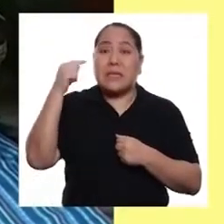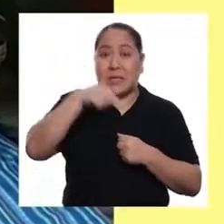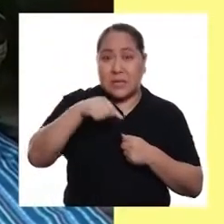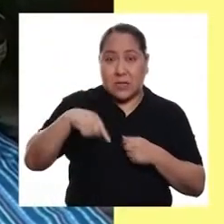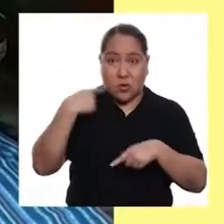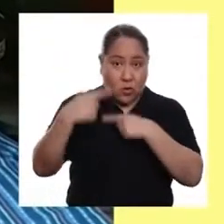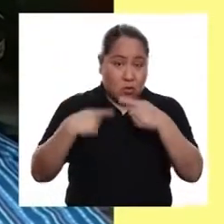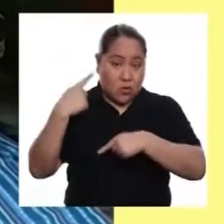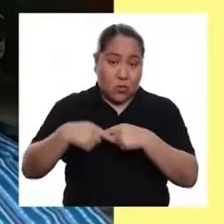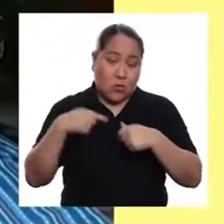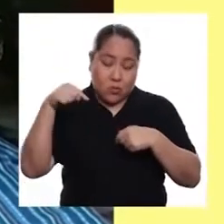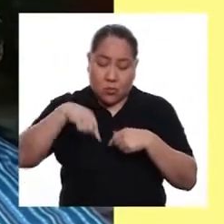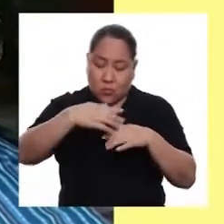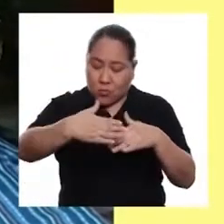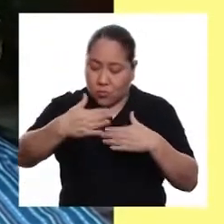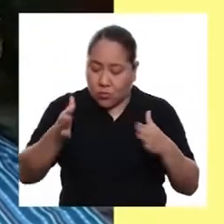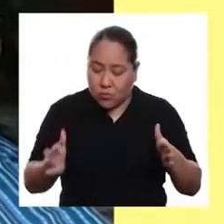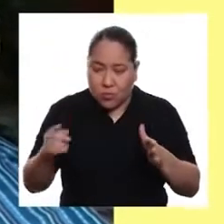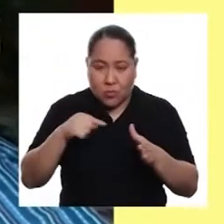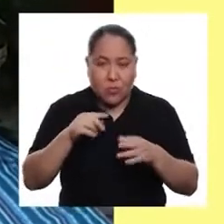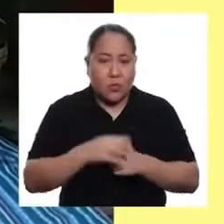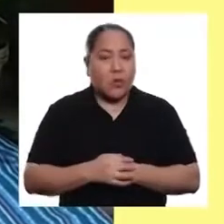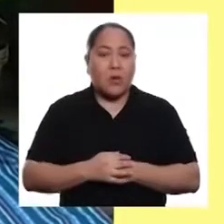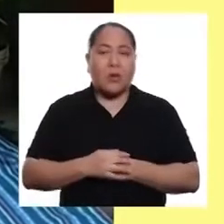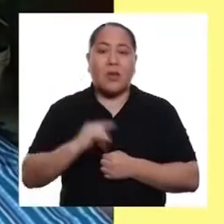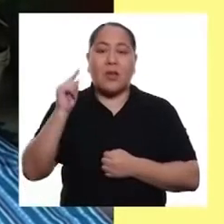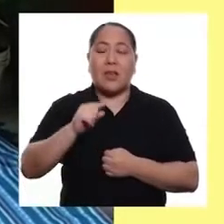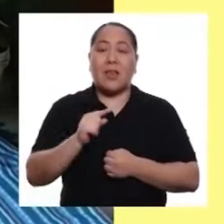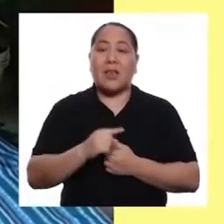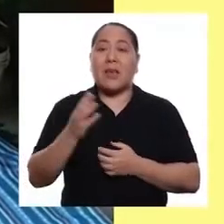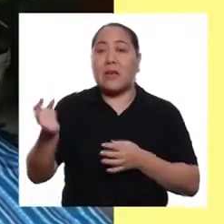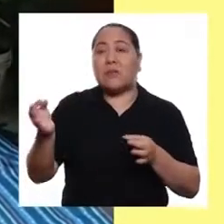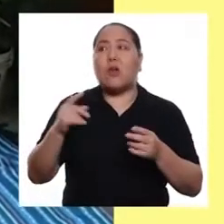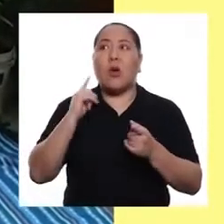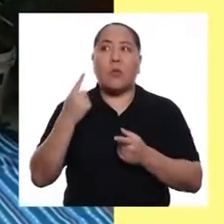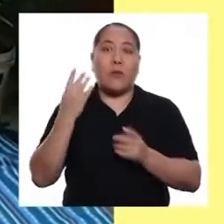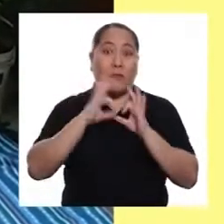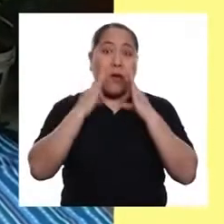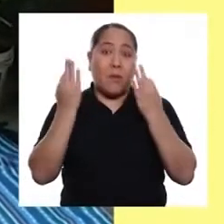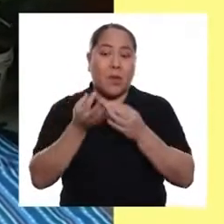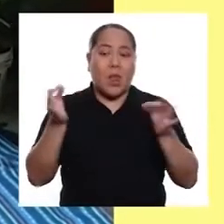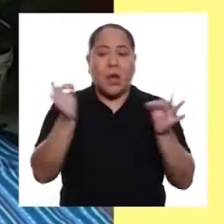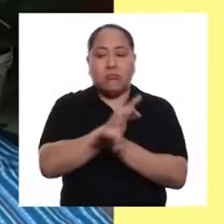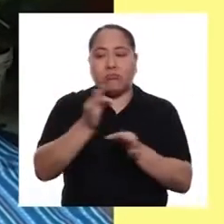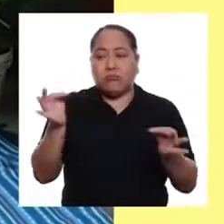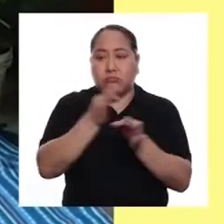orine diariamente en su depósito. Y nos hemos turnado para mantenerlo limpio.